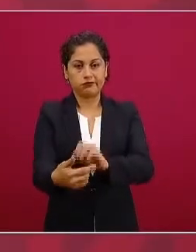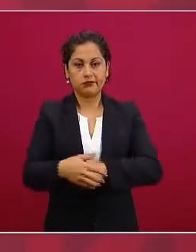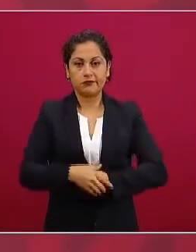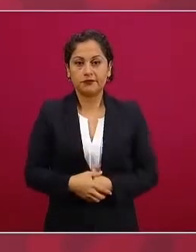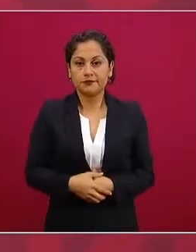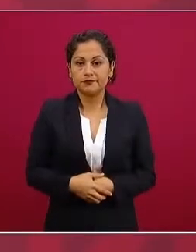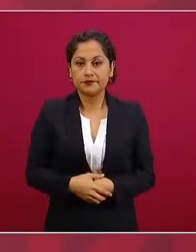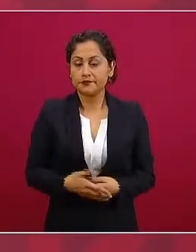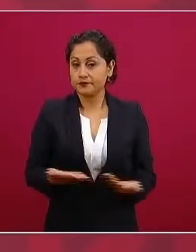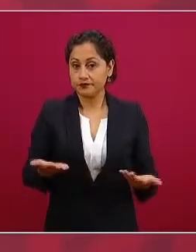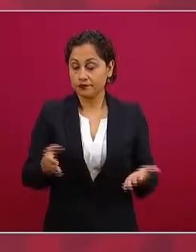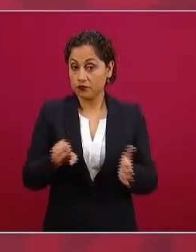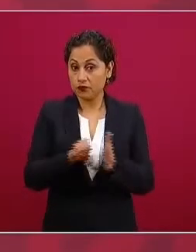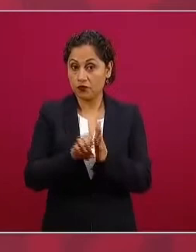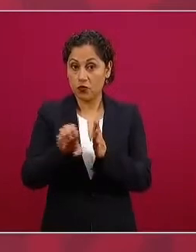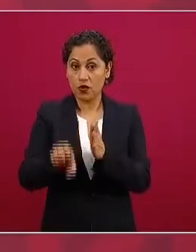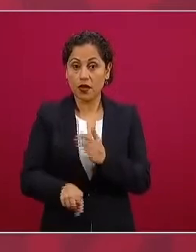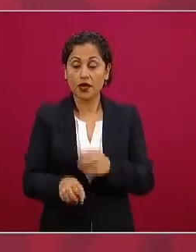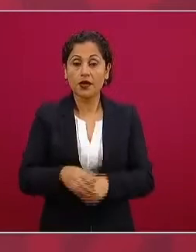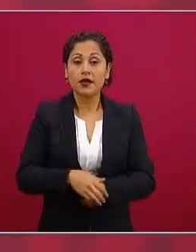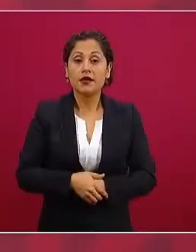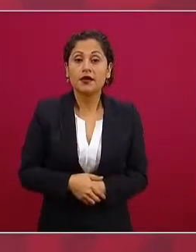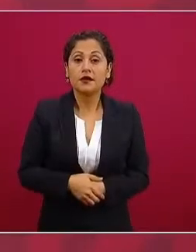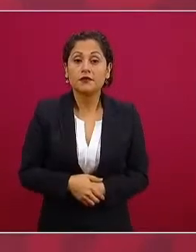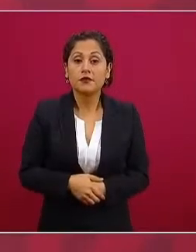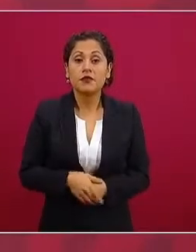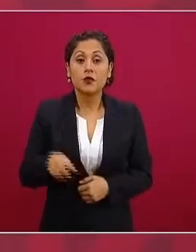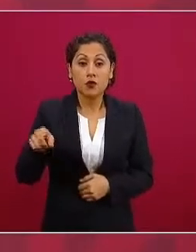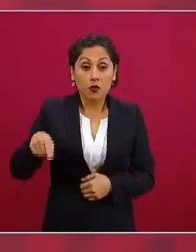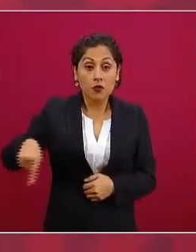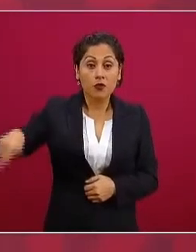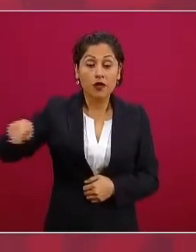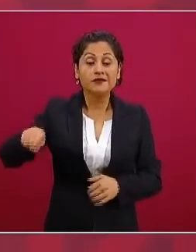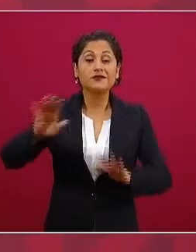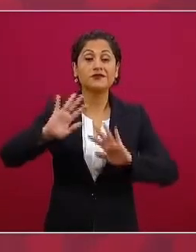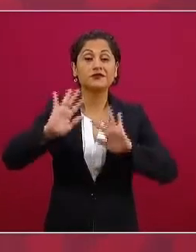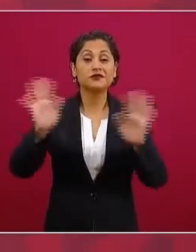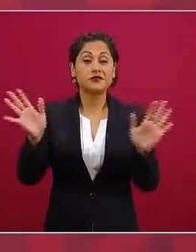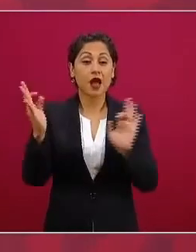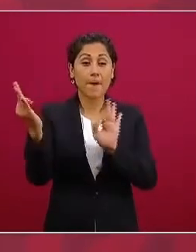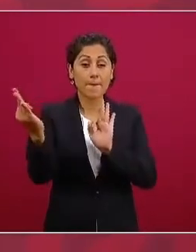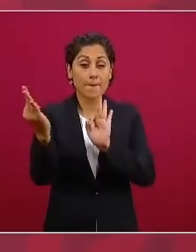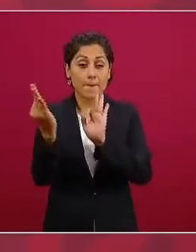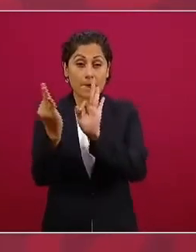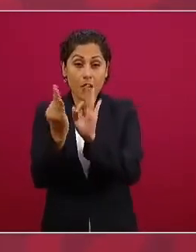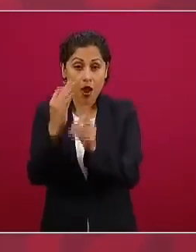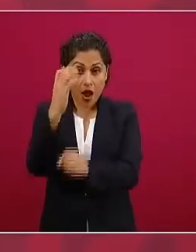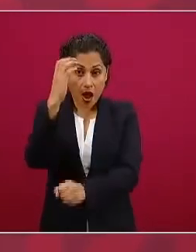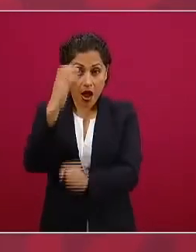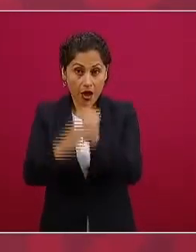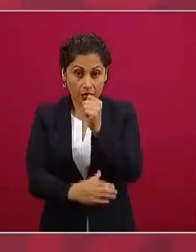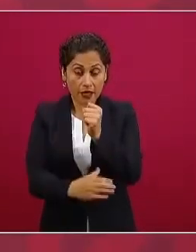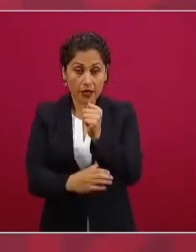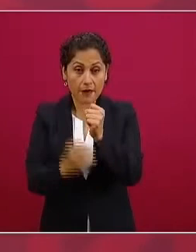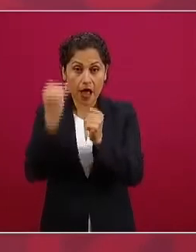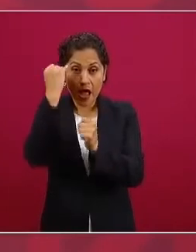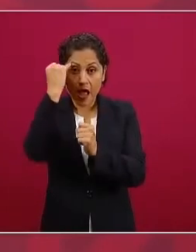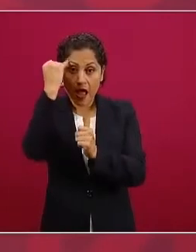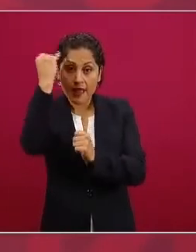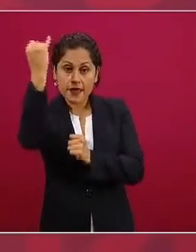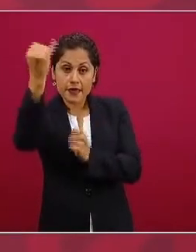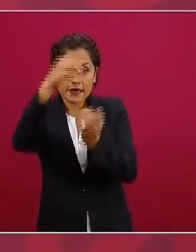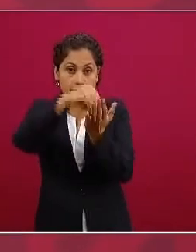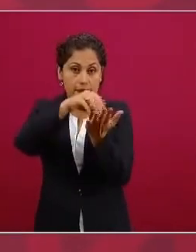están ya a punto de terminar un prototipo de